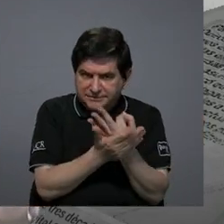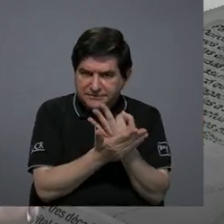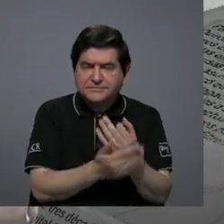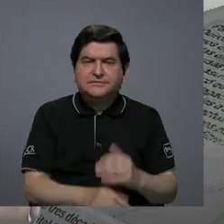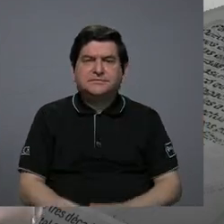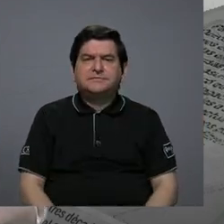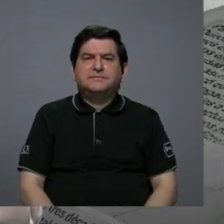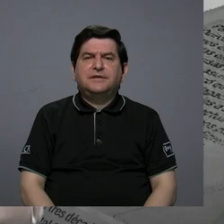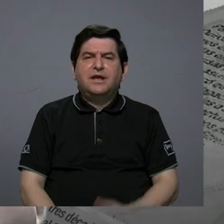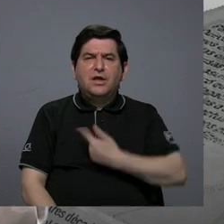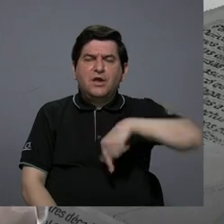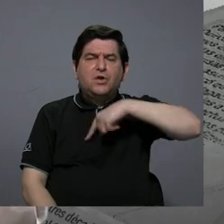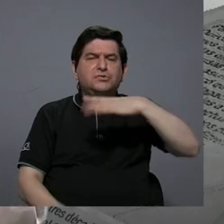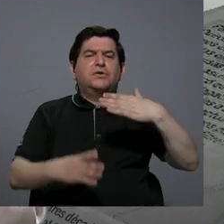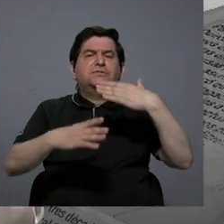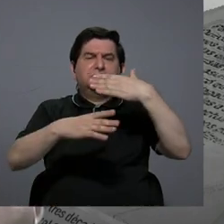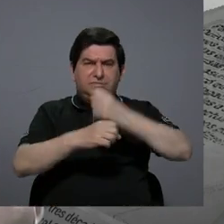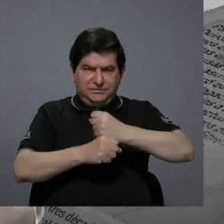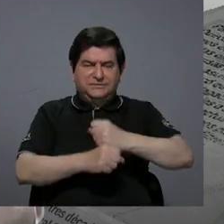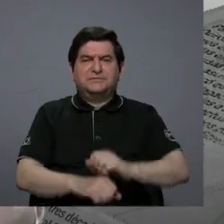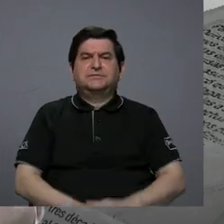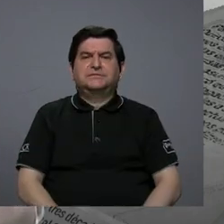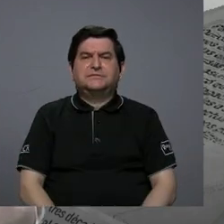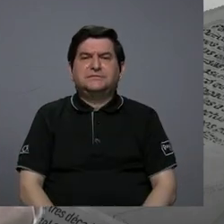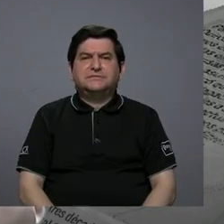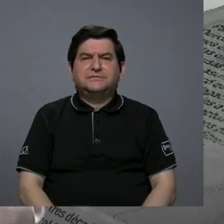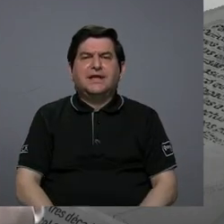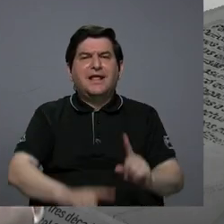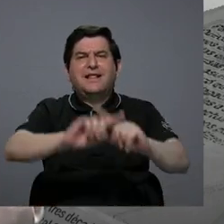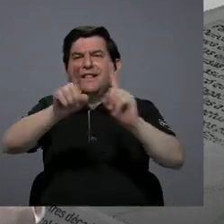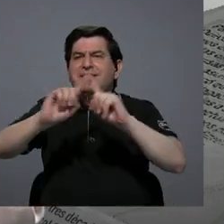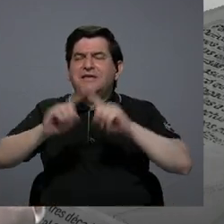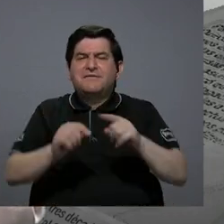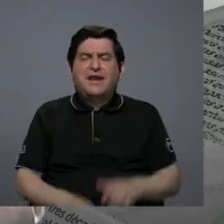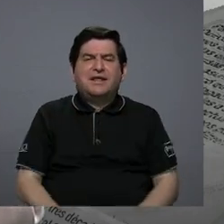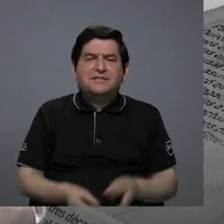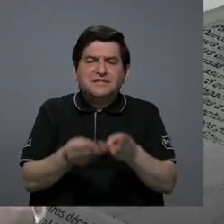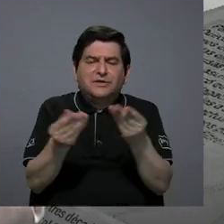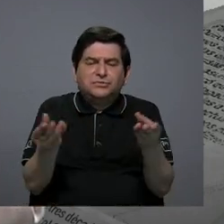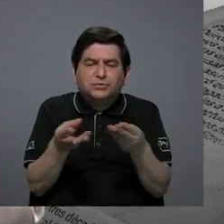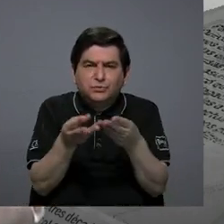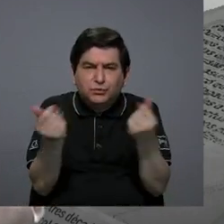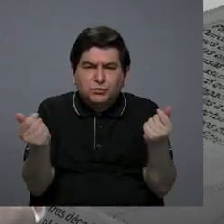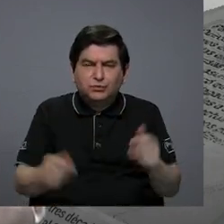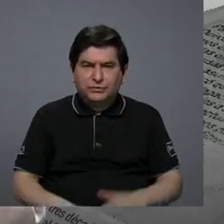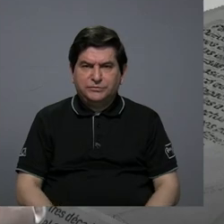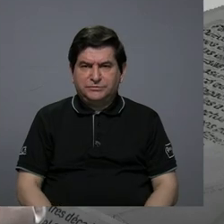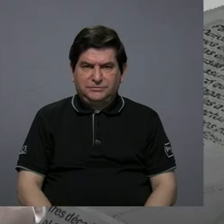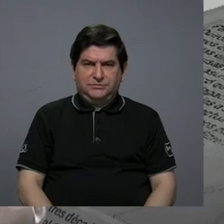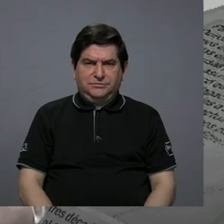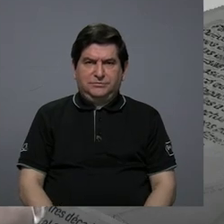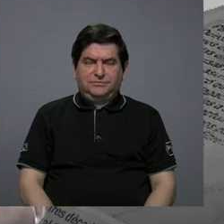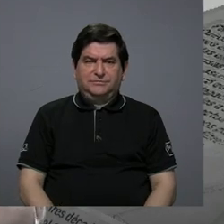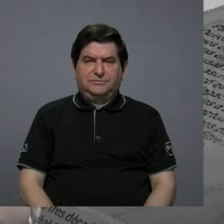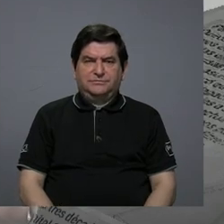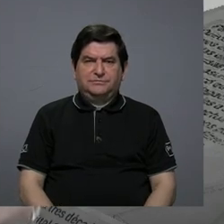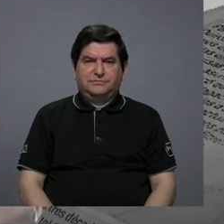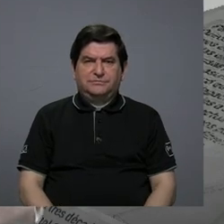pudimos realizar varios productos, realizamos un